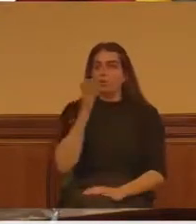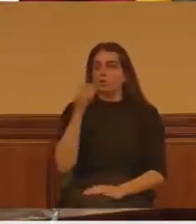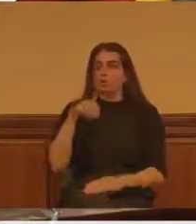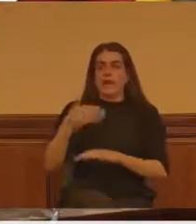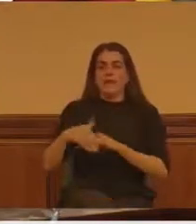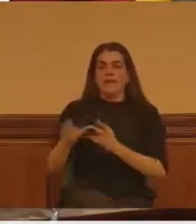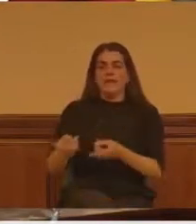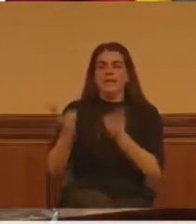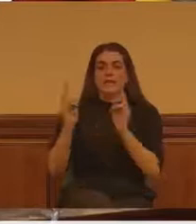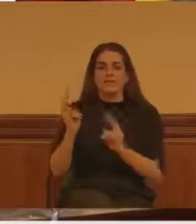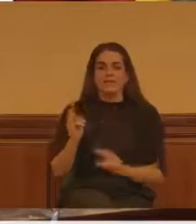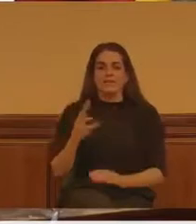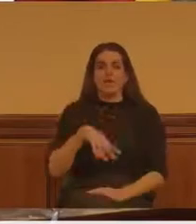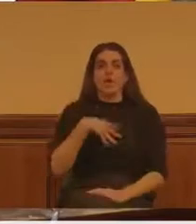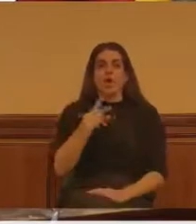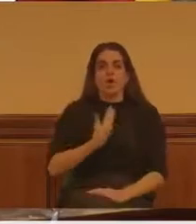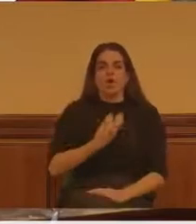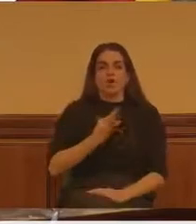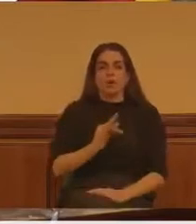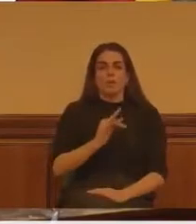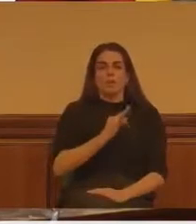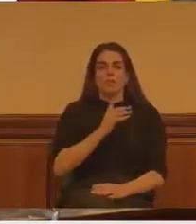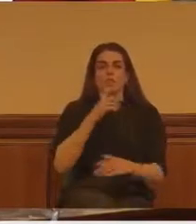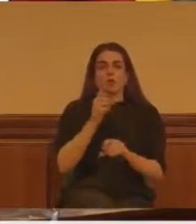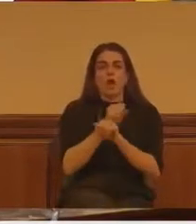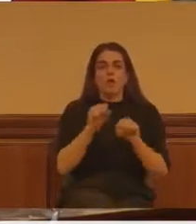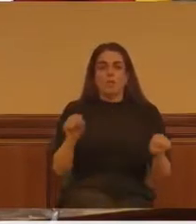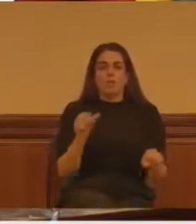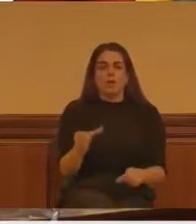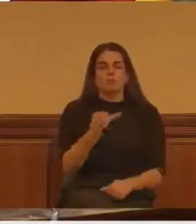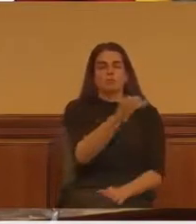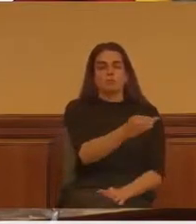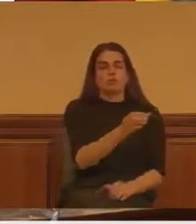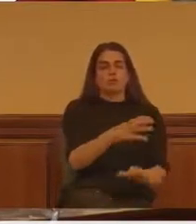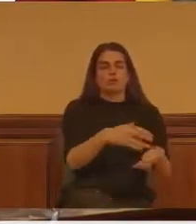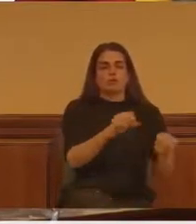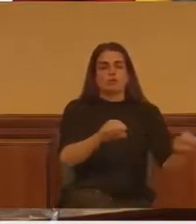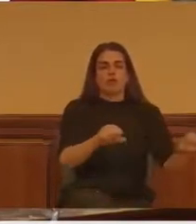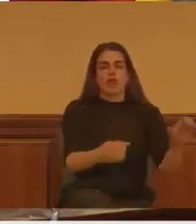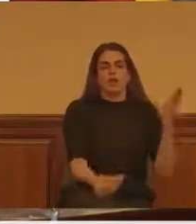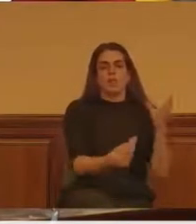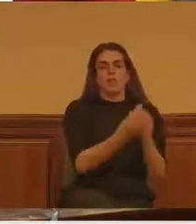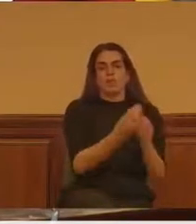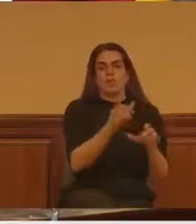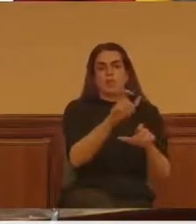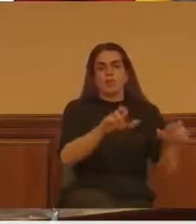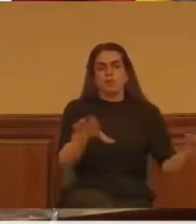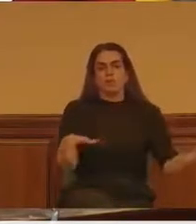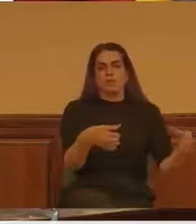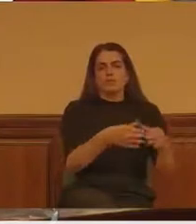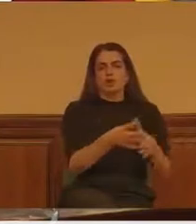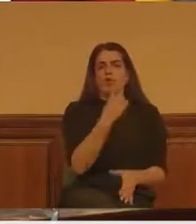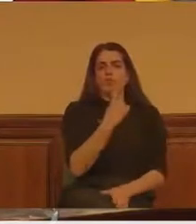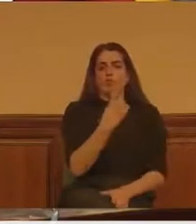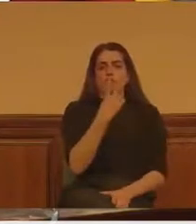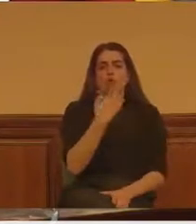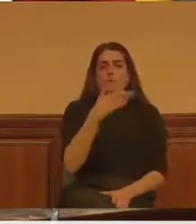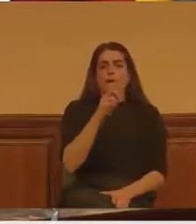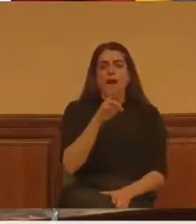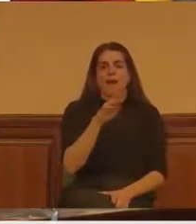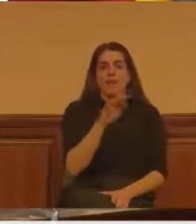Goya, unas bombas bien puestas y a tomar por culo un buen montón de rojos. Los Bardem y compañía.